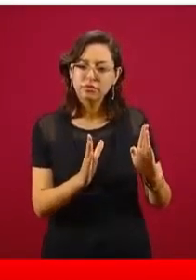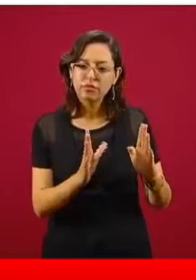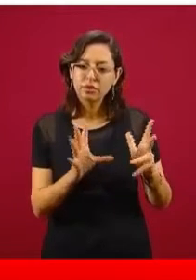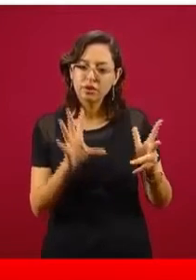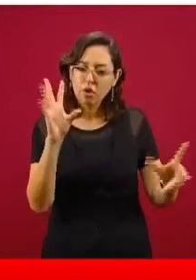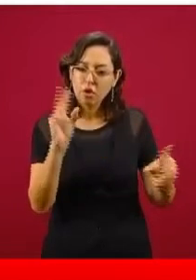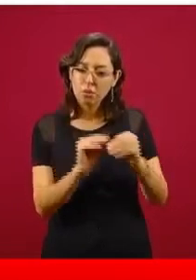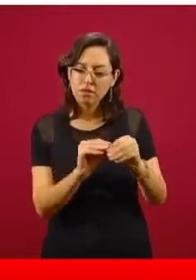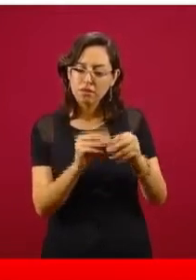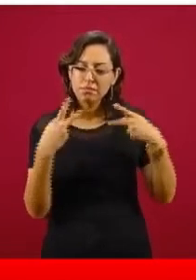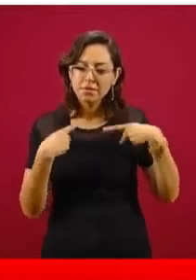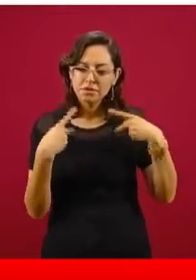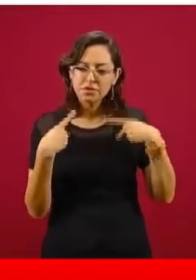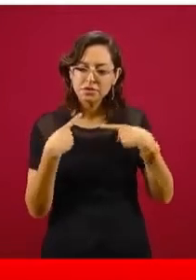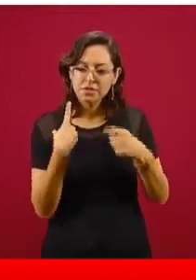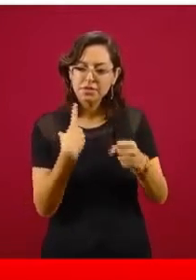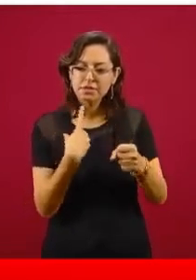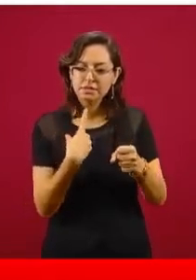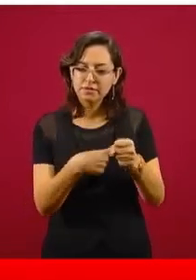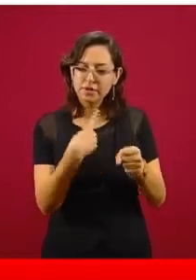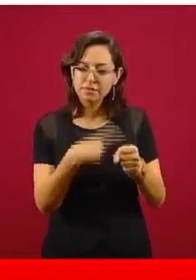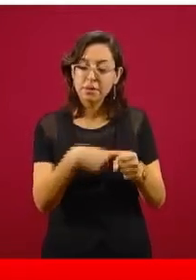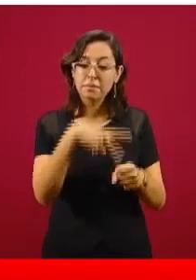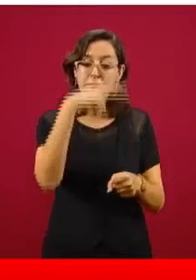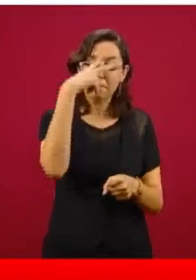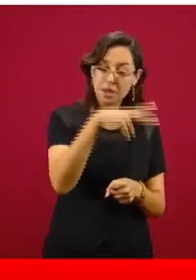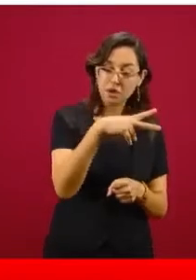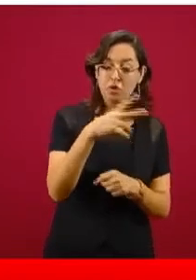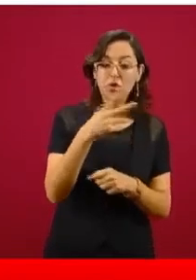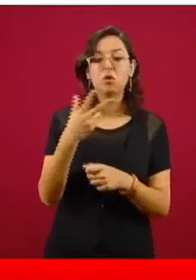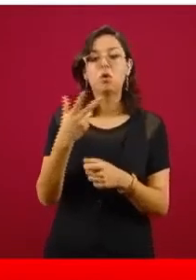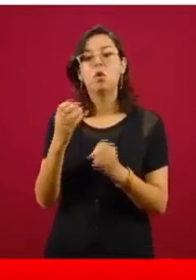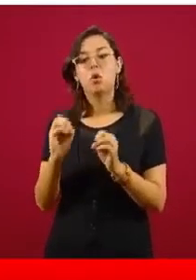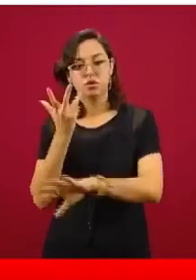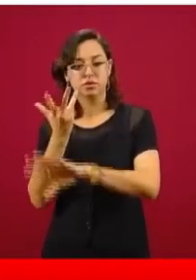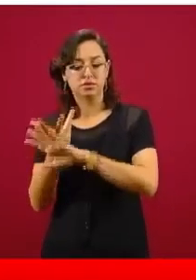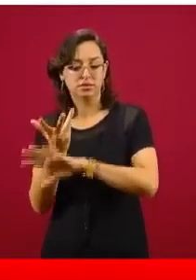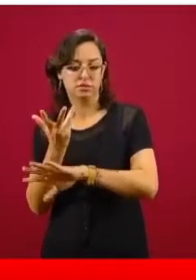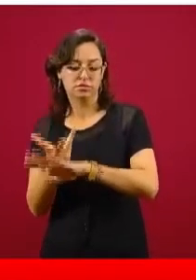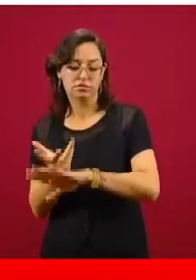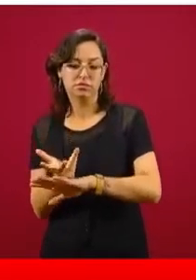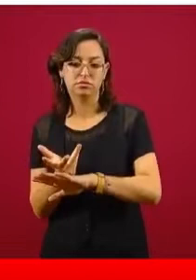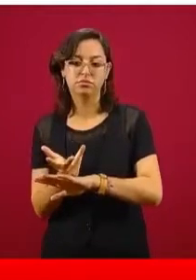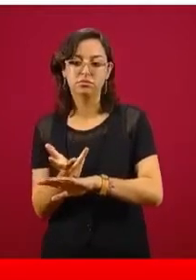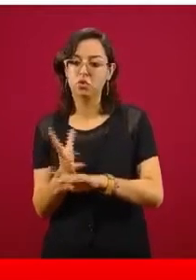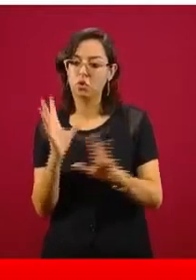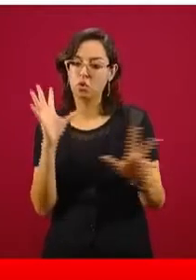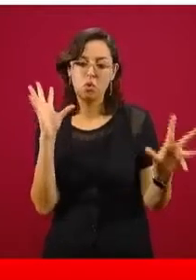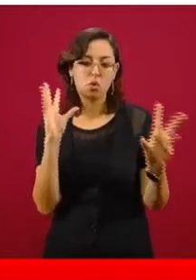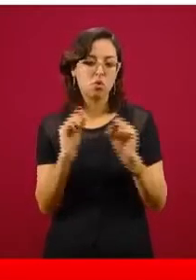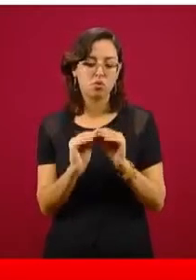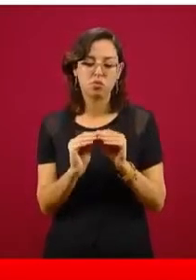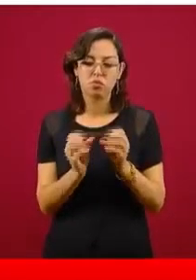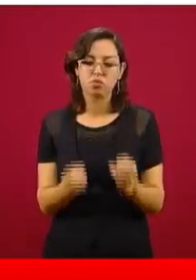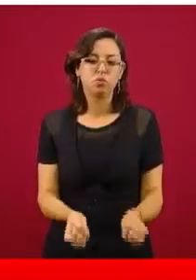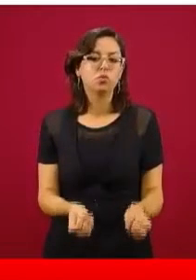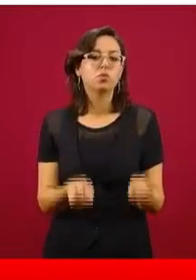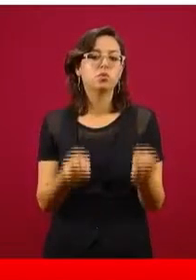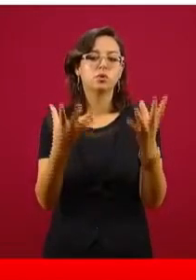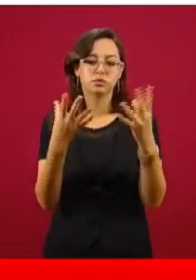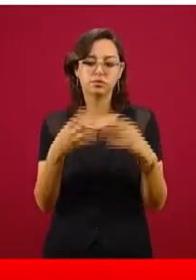nacionalidades que residen en esos estados, el número total de contagiados, como se ha ido reportando.